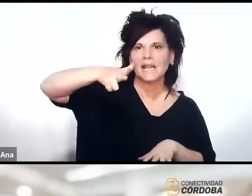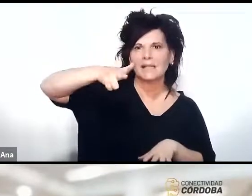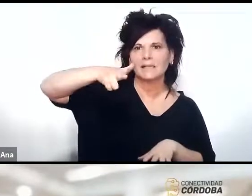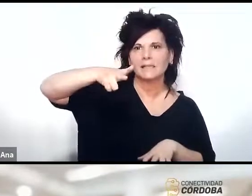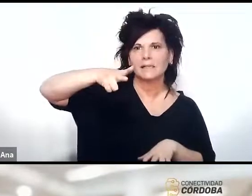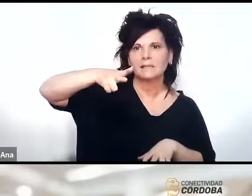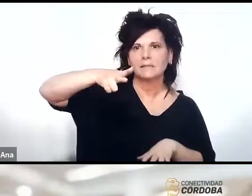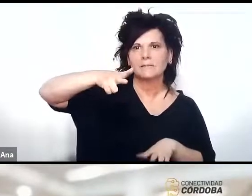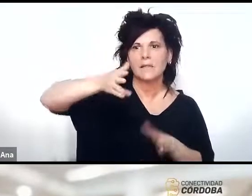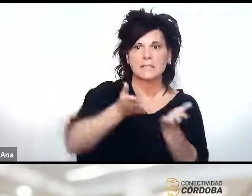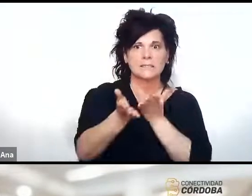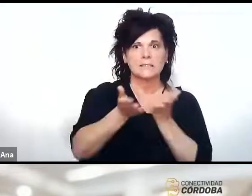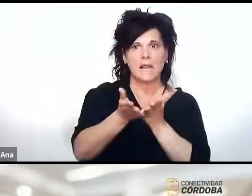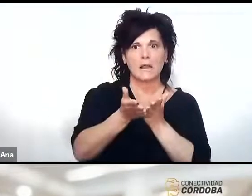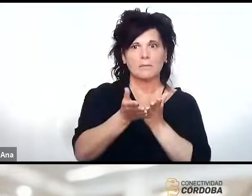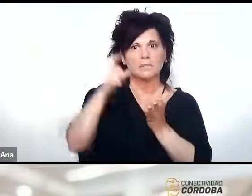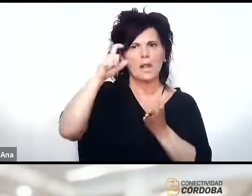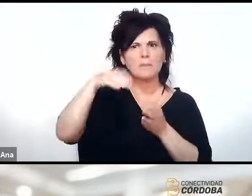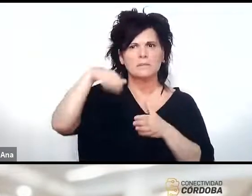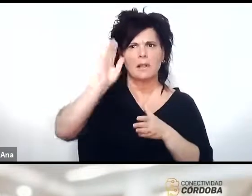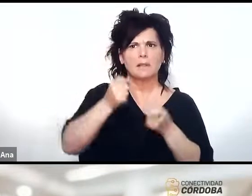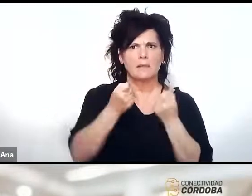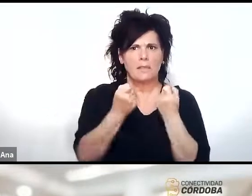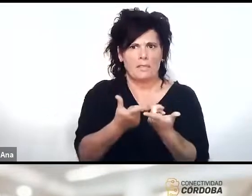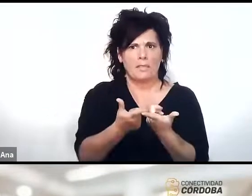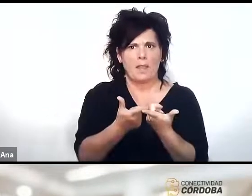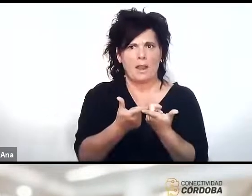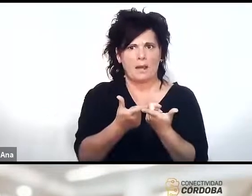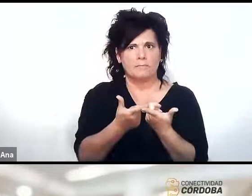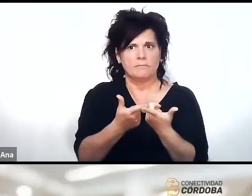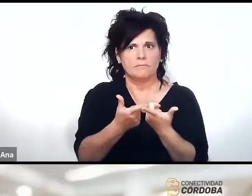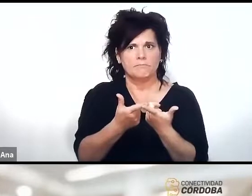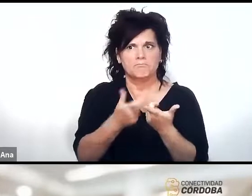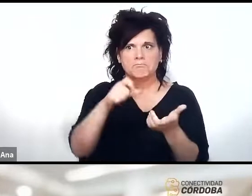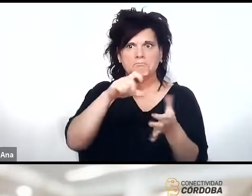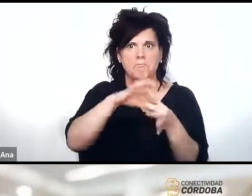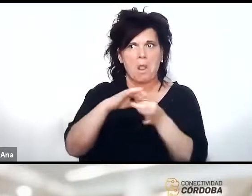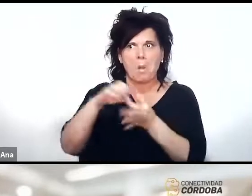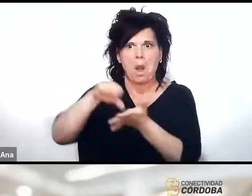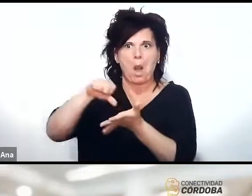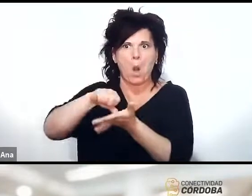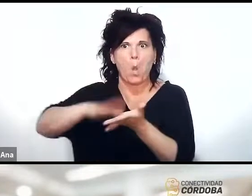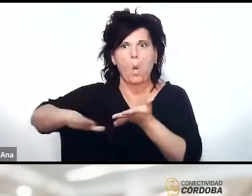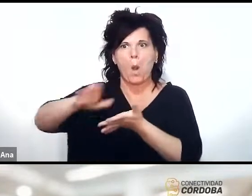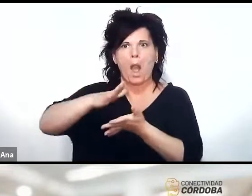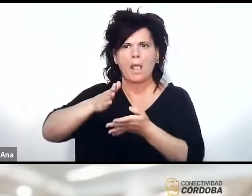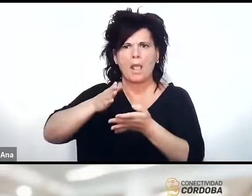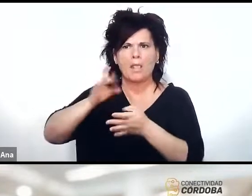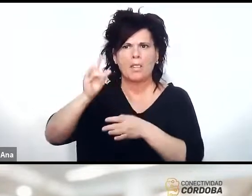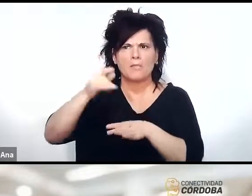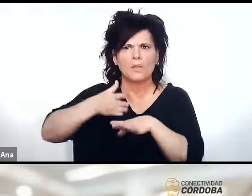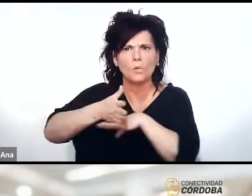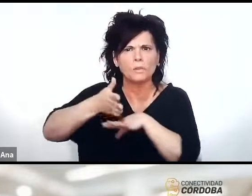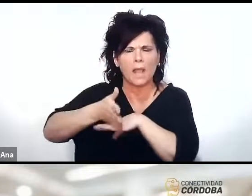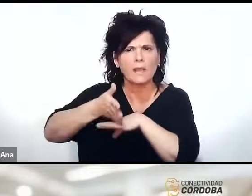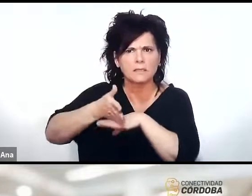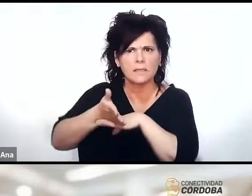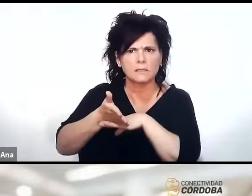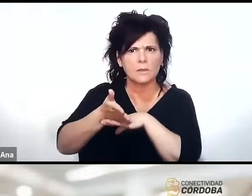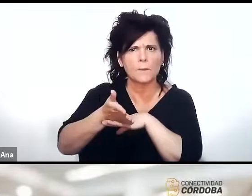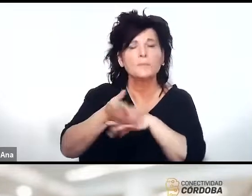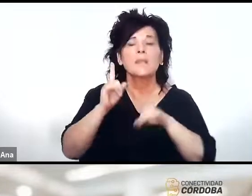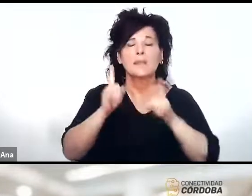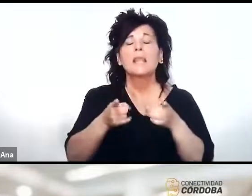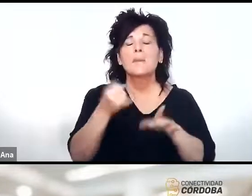brindar servicios de alta capacidad en zonas de difícil acceso como lo hacen ARSAT-1 y ARSAT-2 para transmisión de otros datos y va